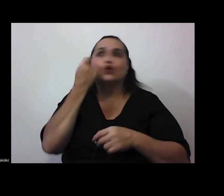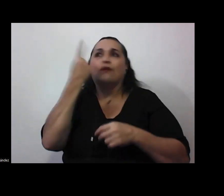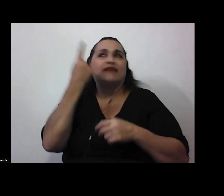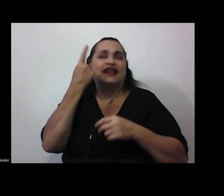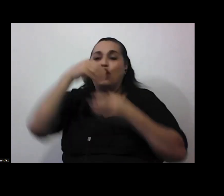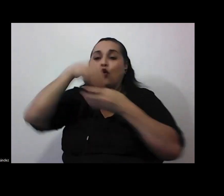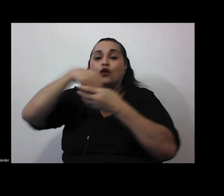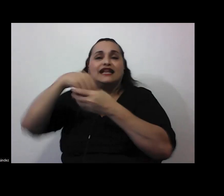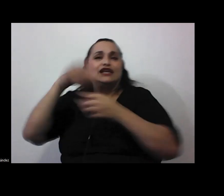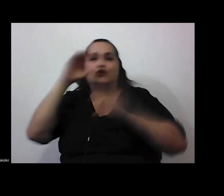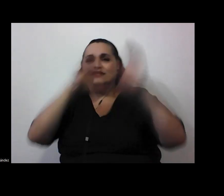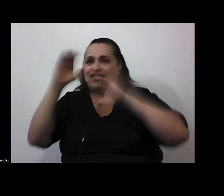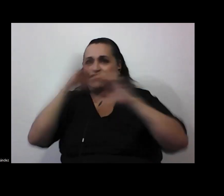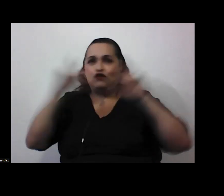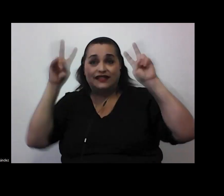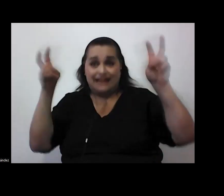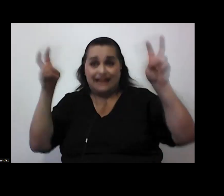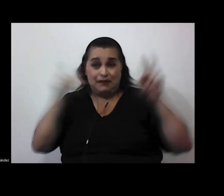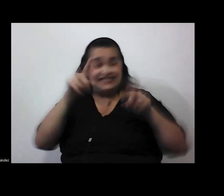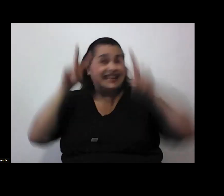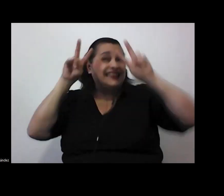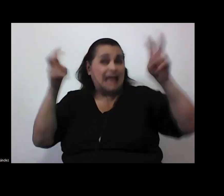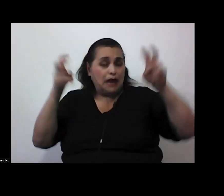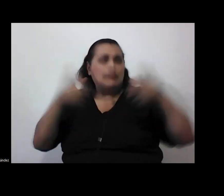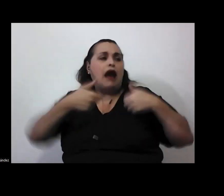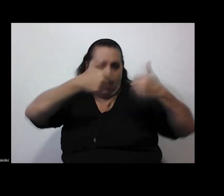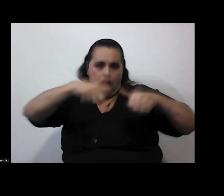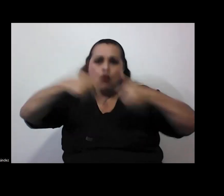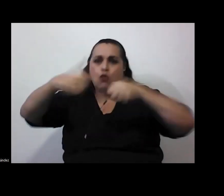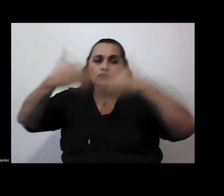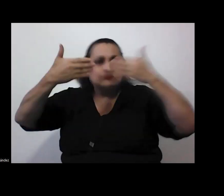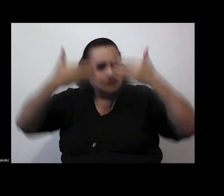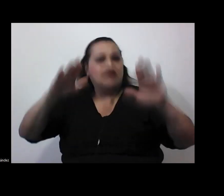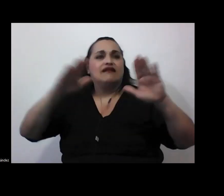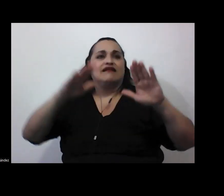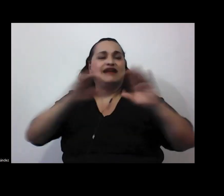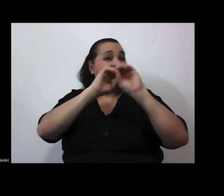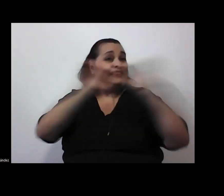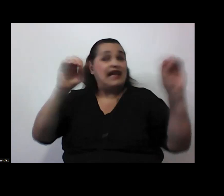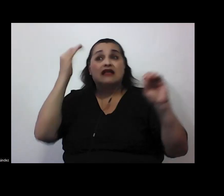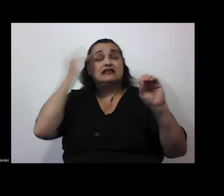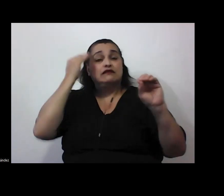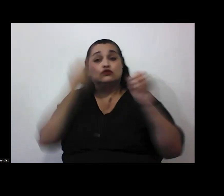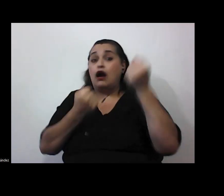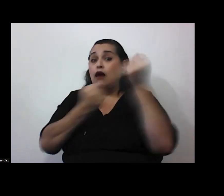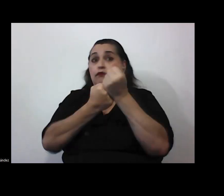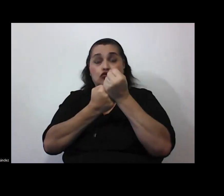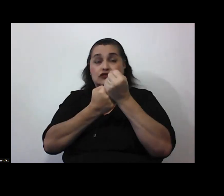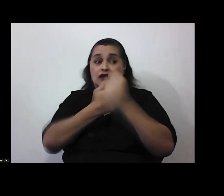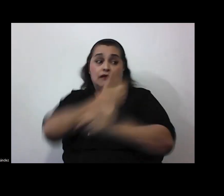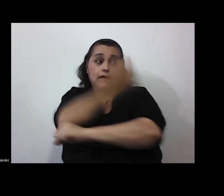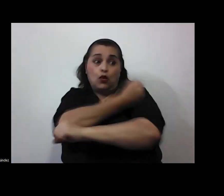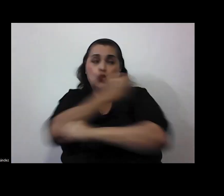científico del tema porque sobre ese tema hay consenso nada de lo que sabemos apoya la idea de que las vacunas producen autismo